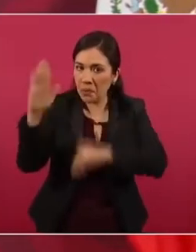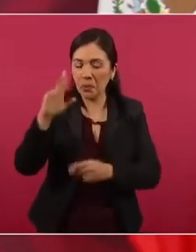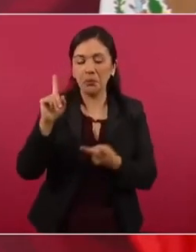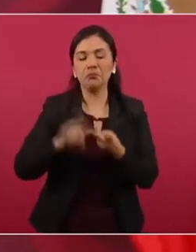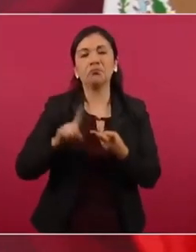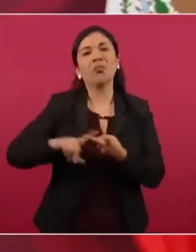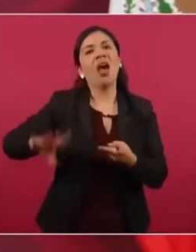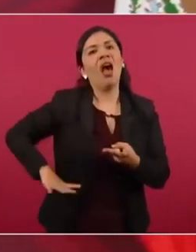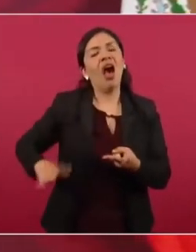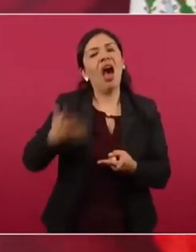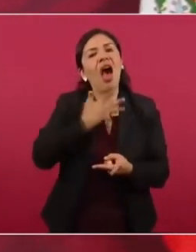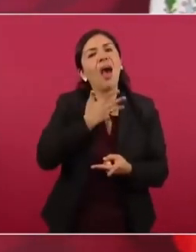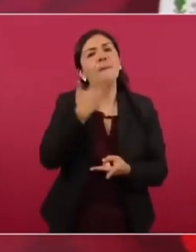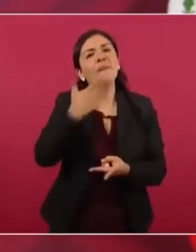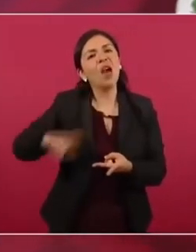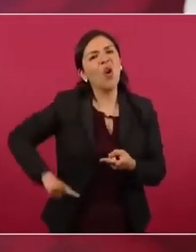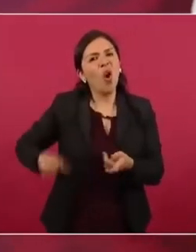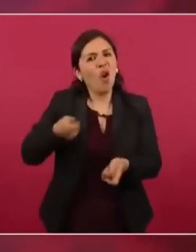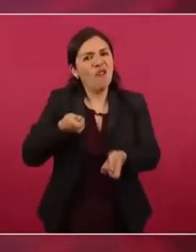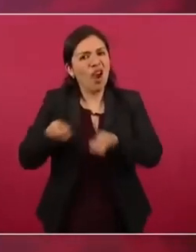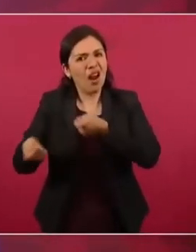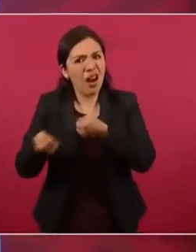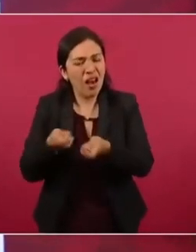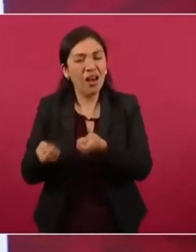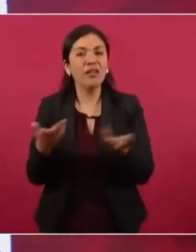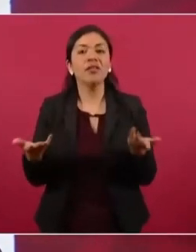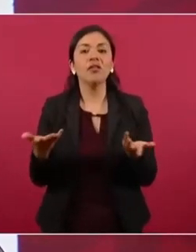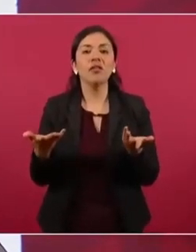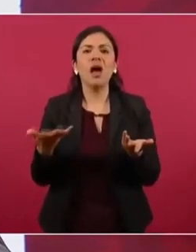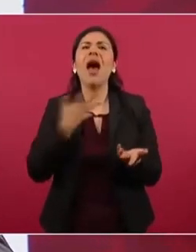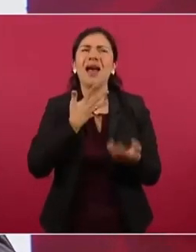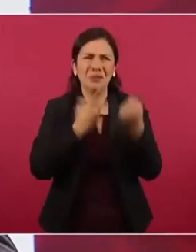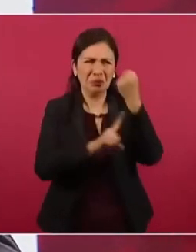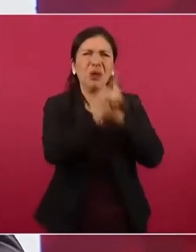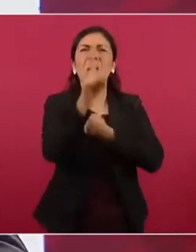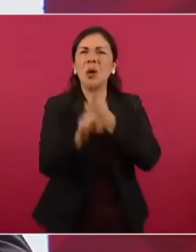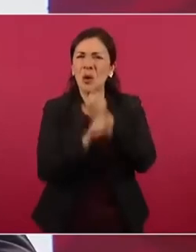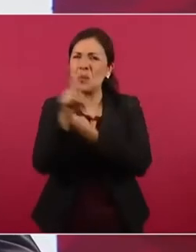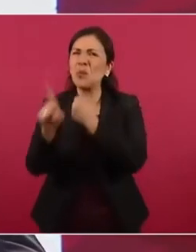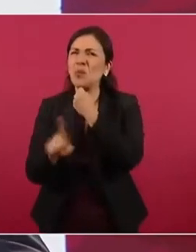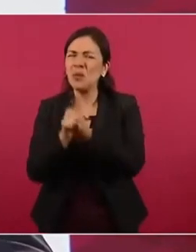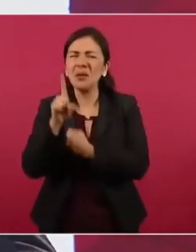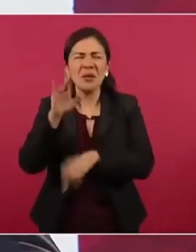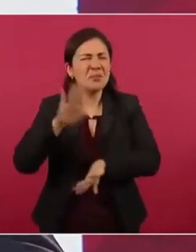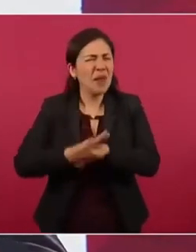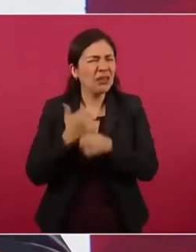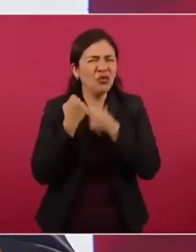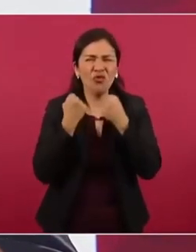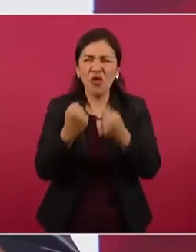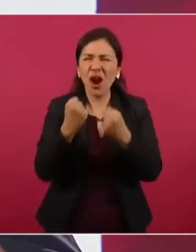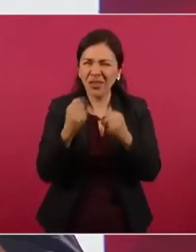gobernabilidad. Estamos enfrentando. los problemas más delicados